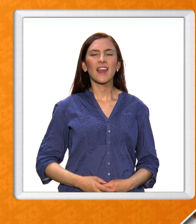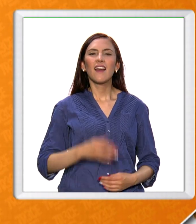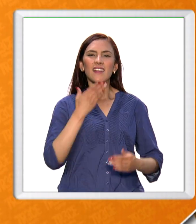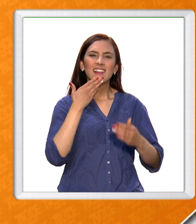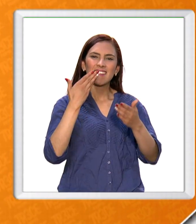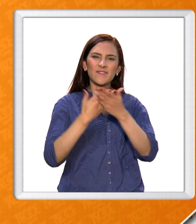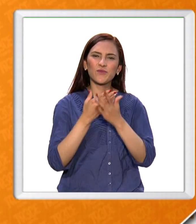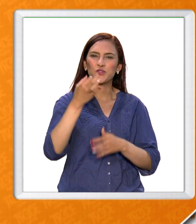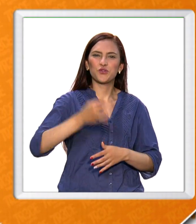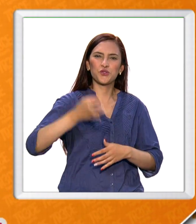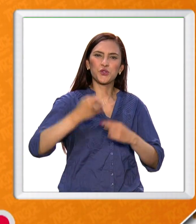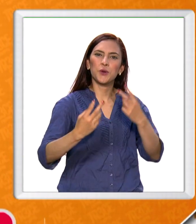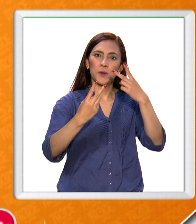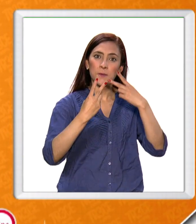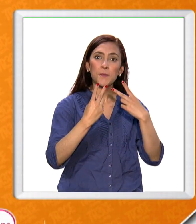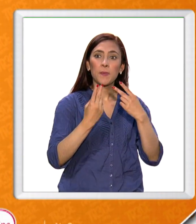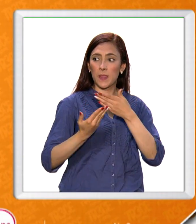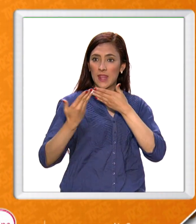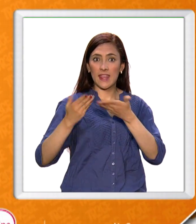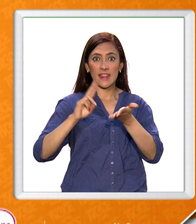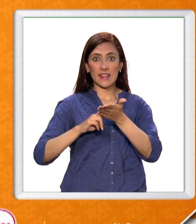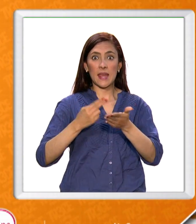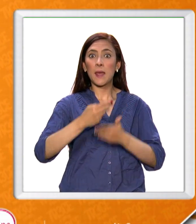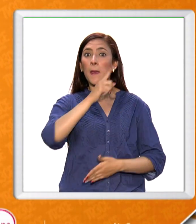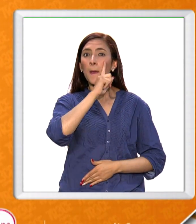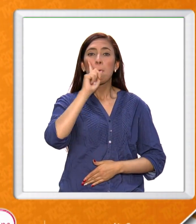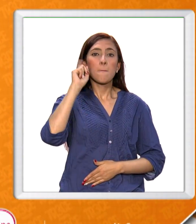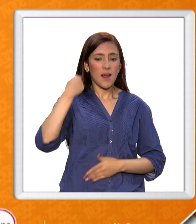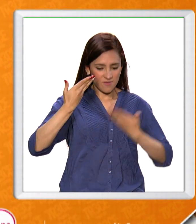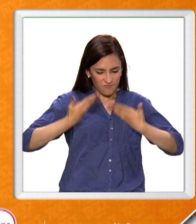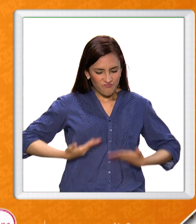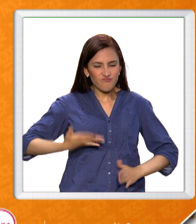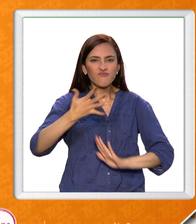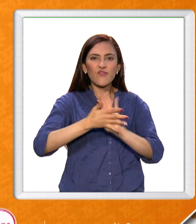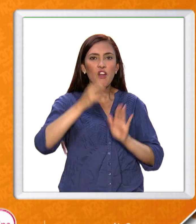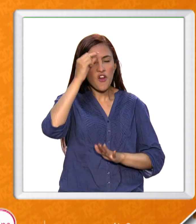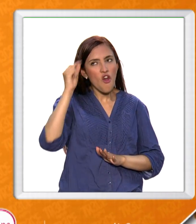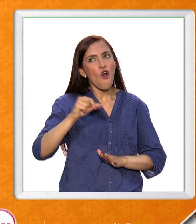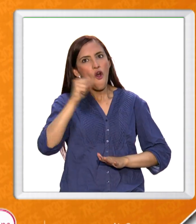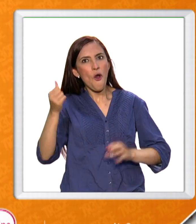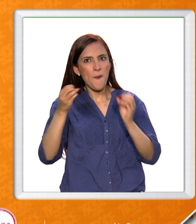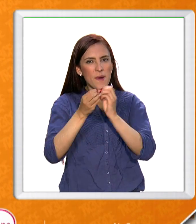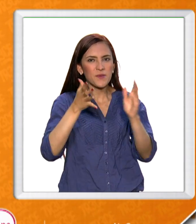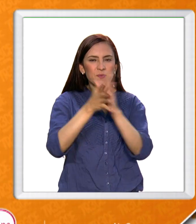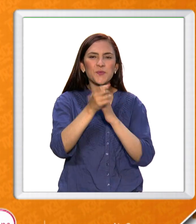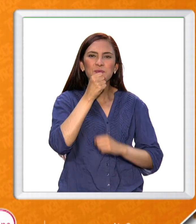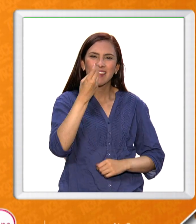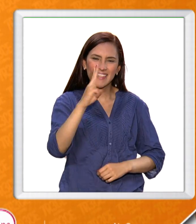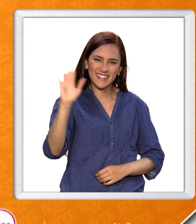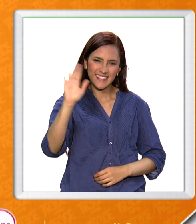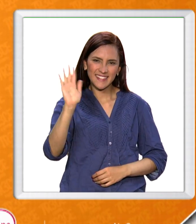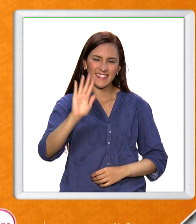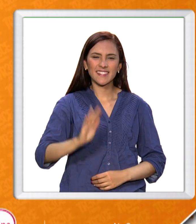Gracias por siempre acompañarnos. Ella es Mayra, yo soy López y en cualquier momento y lugar, Más 13 News. Chao.